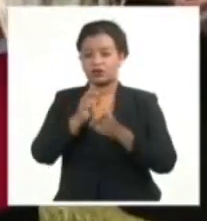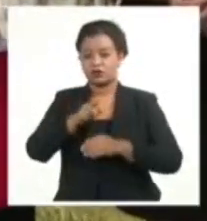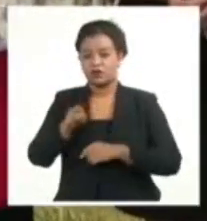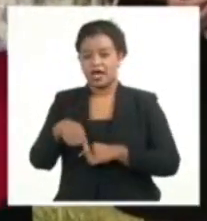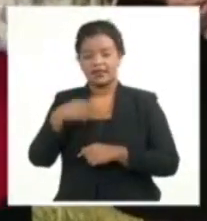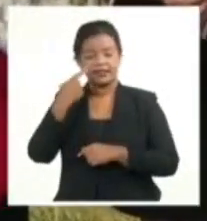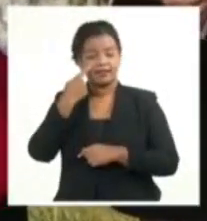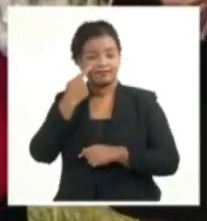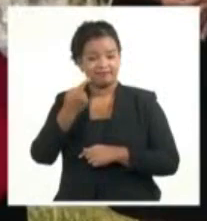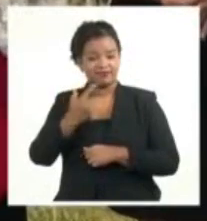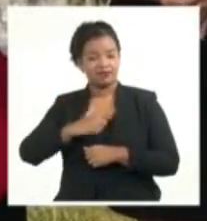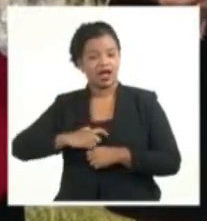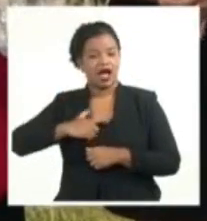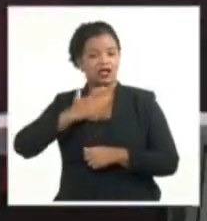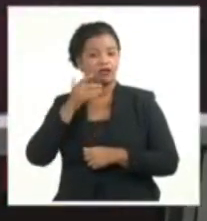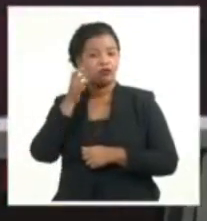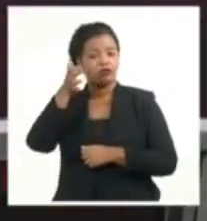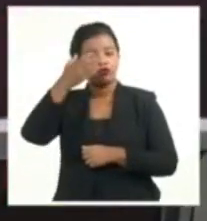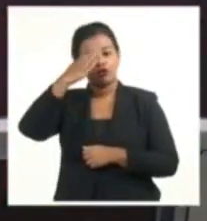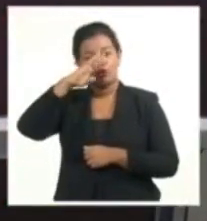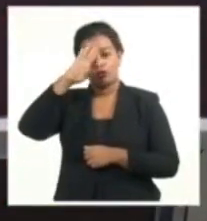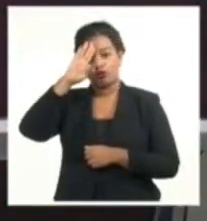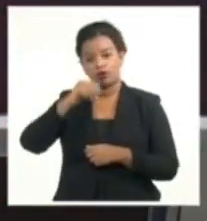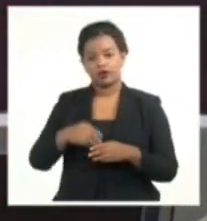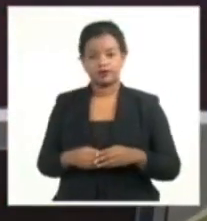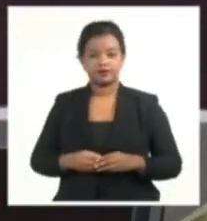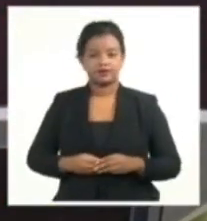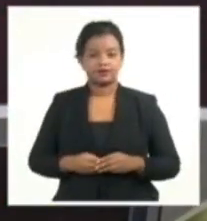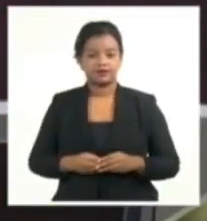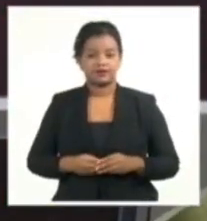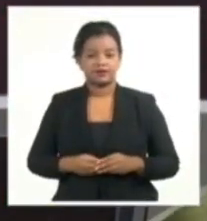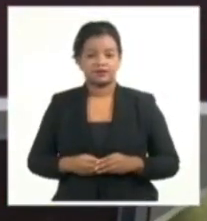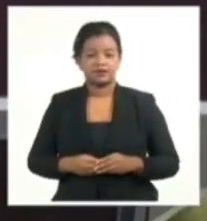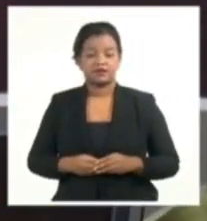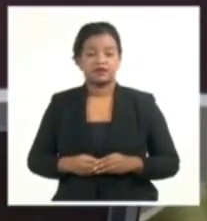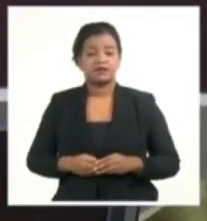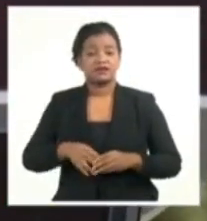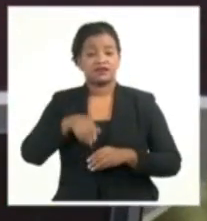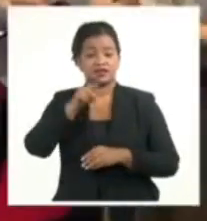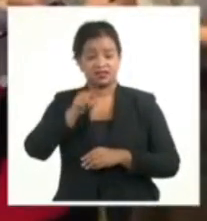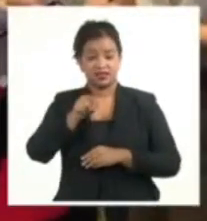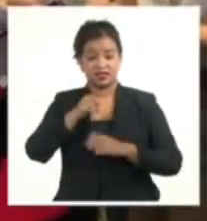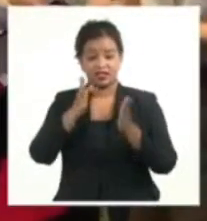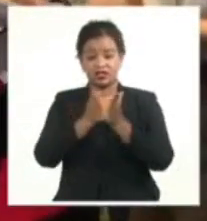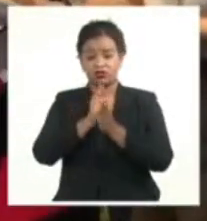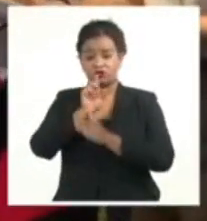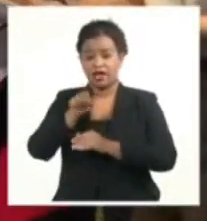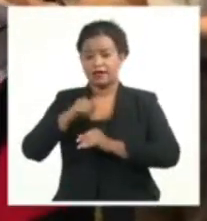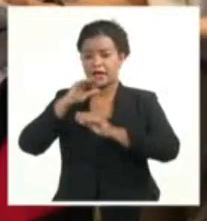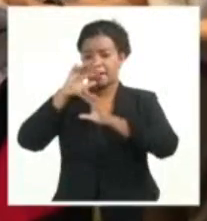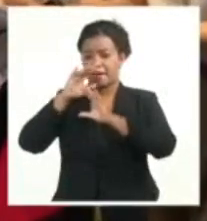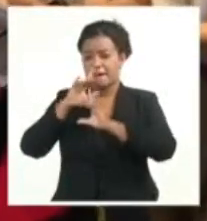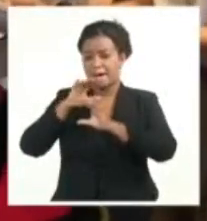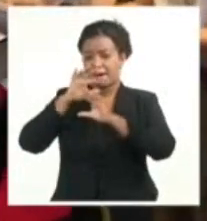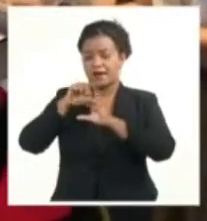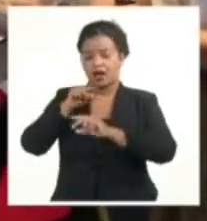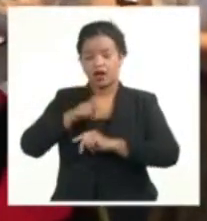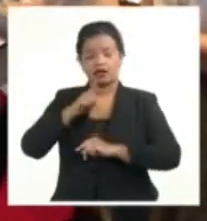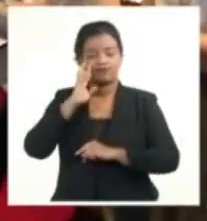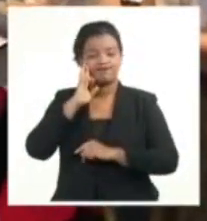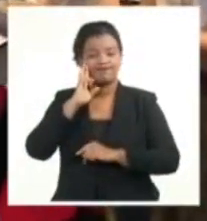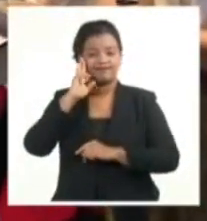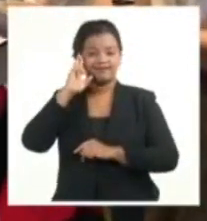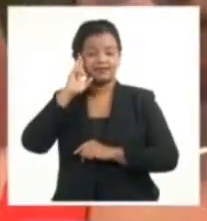destino del arte en Cuba. La estudiante de saxofón, Aitana Morlote González, contó sobre la suerte de formarse como artista